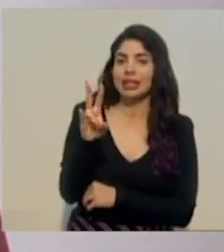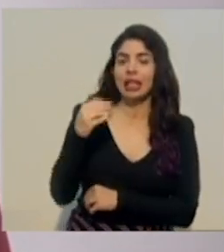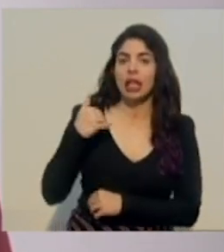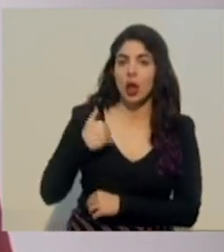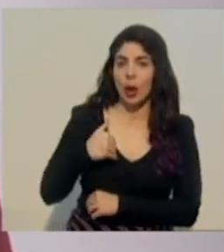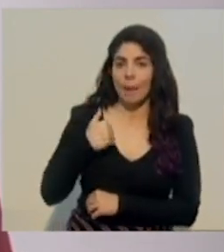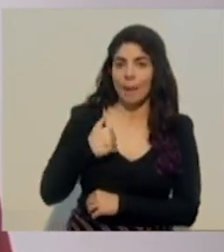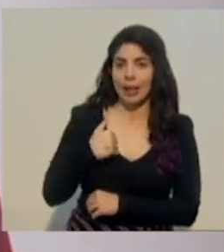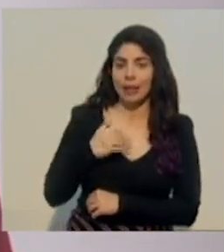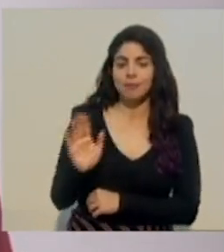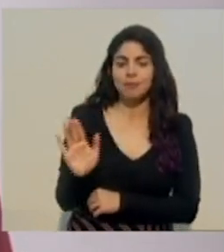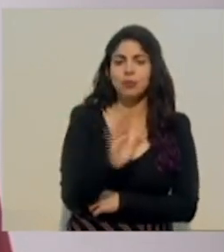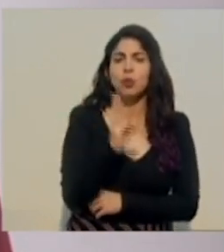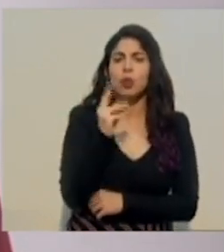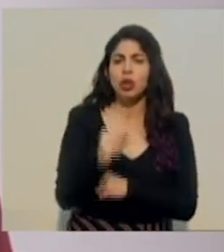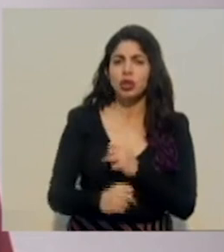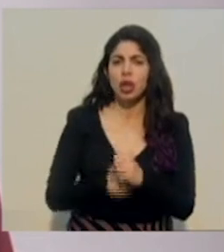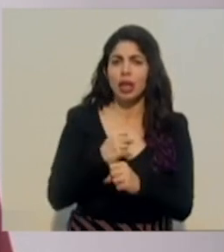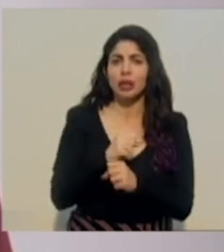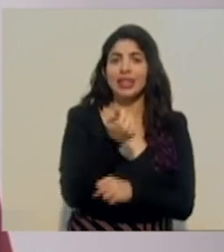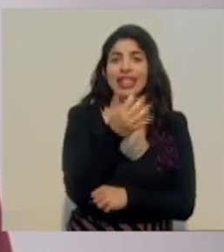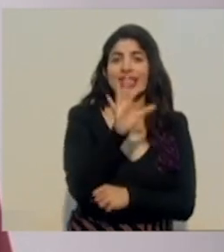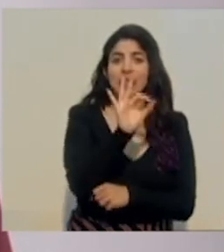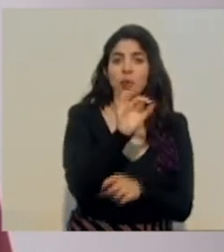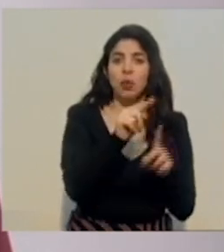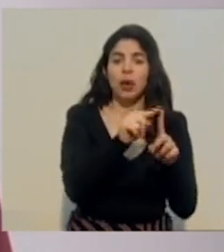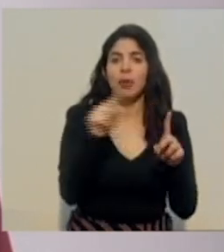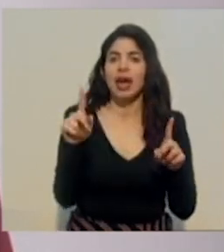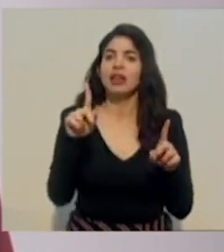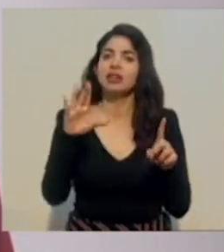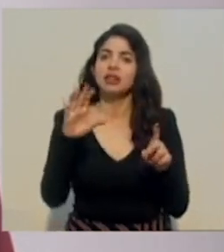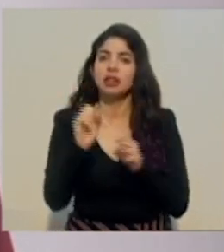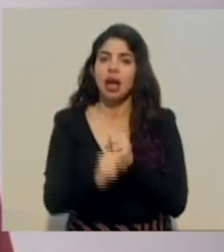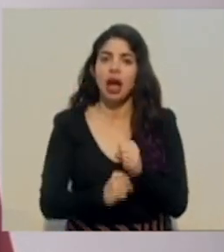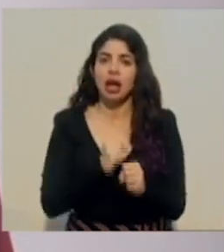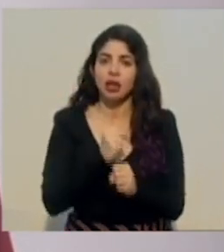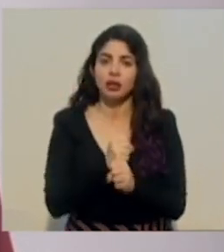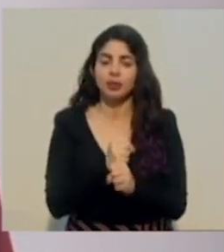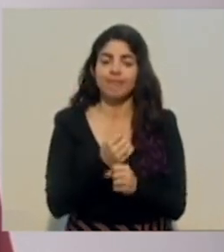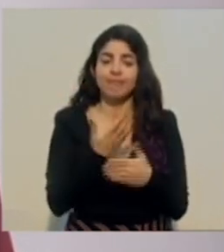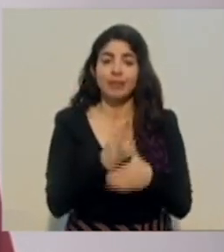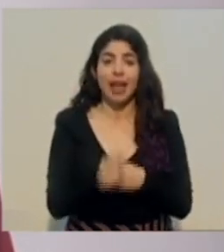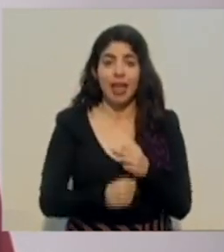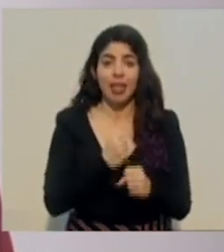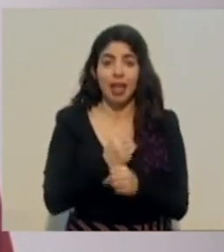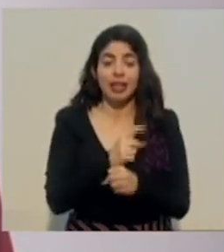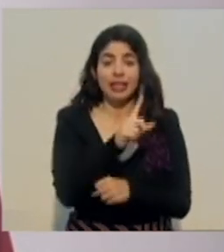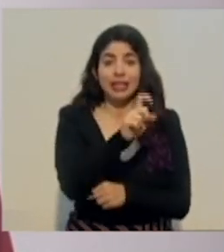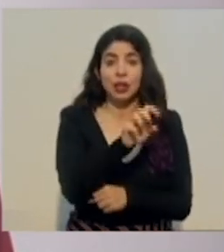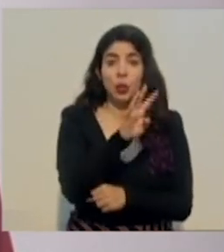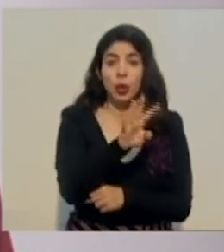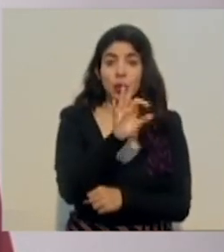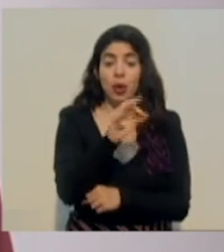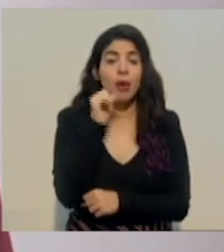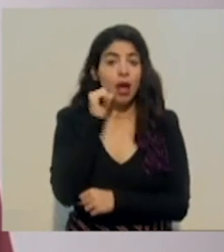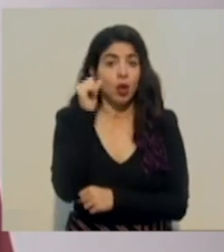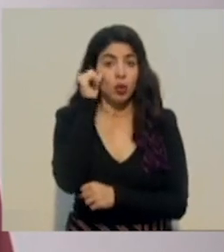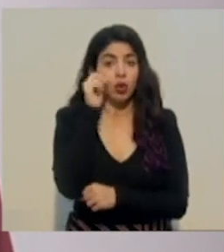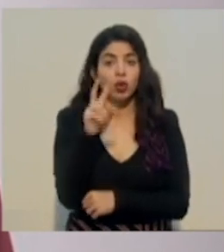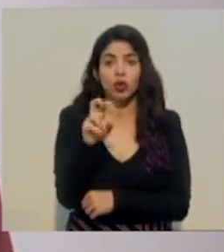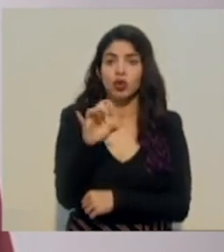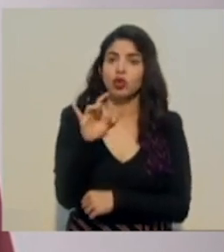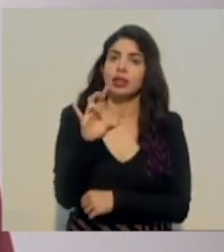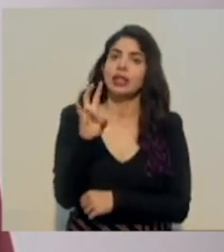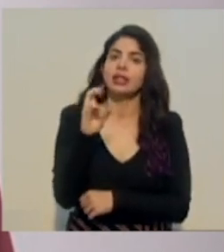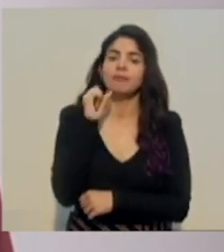con un rango de edad desde los 19 hasta los 100 años. Por edad son 149 adultos y 287